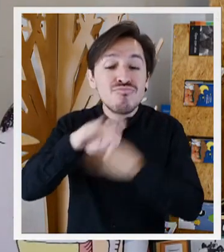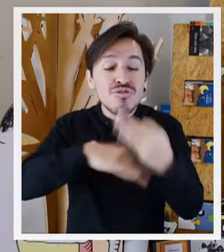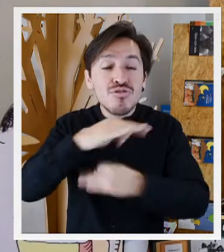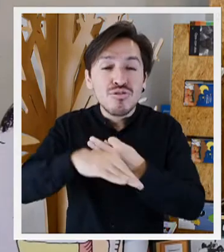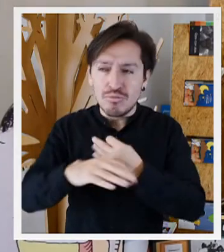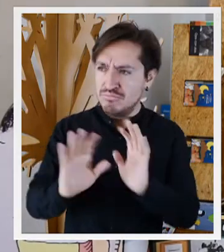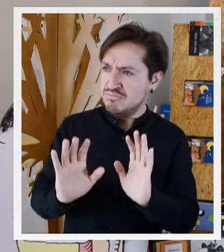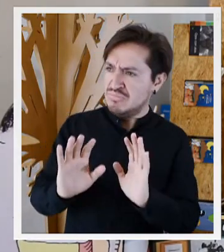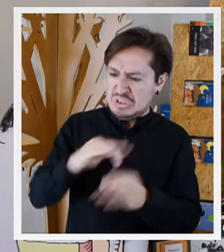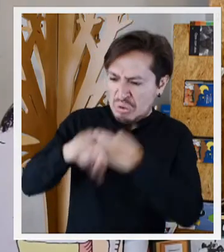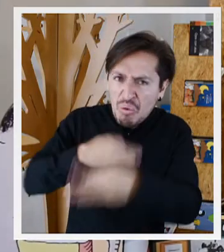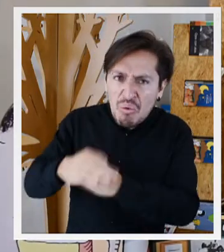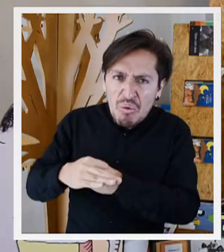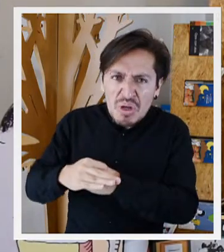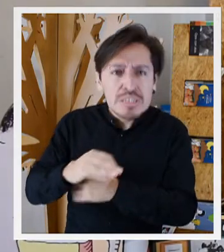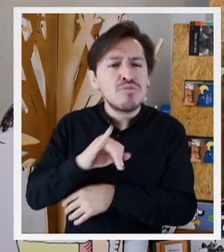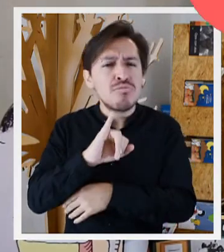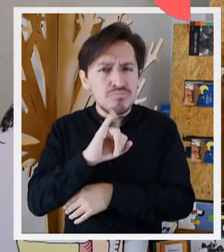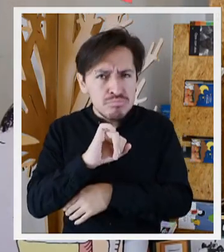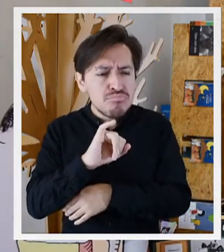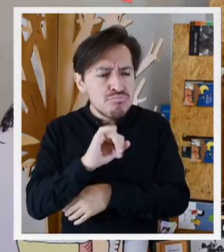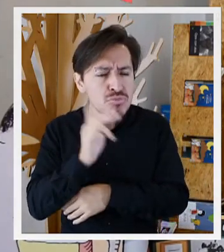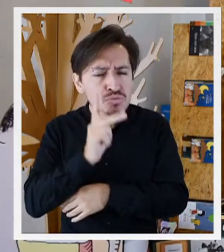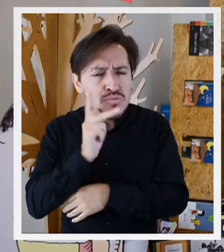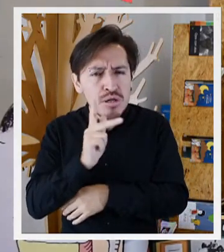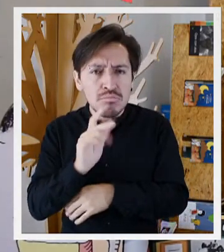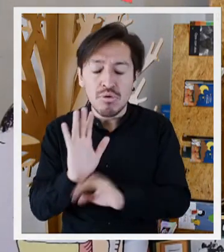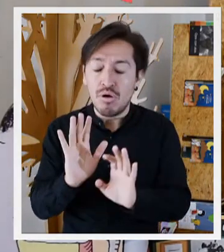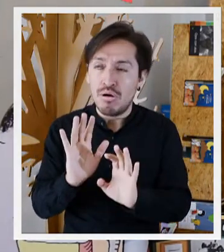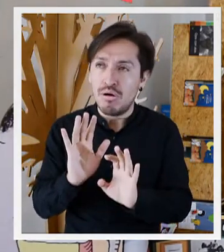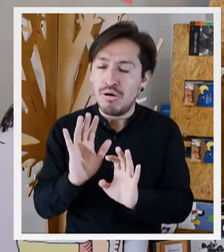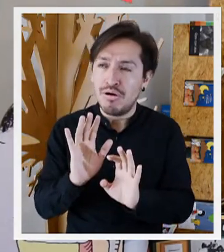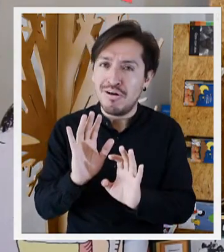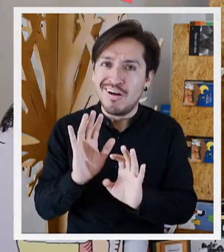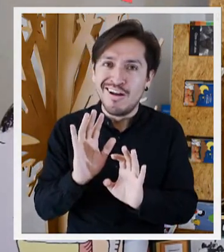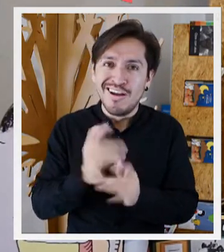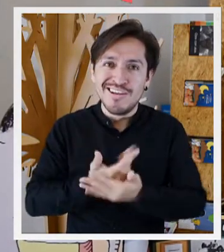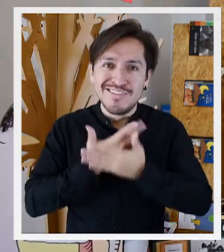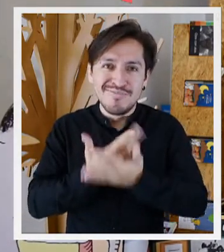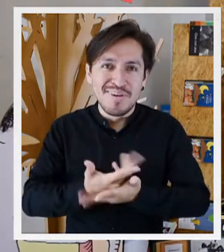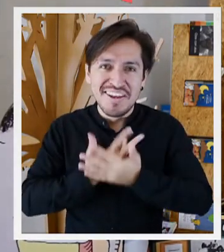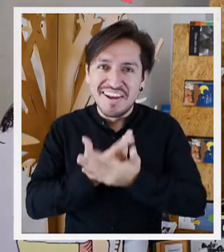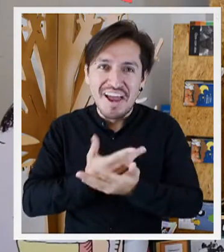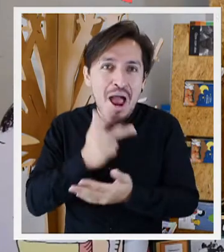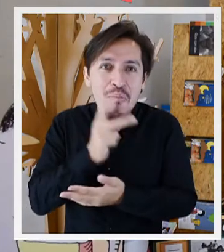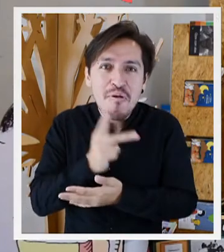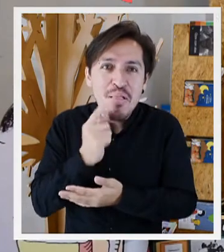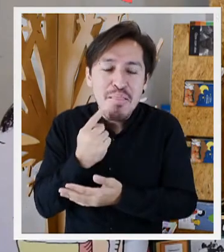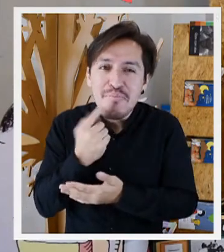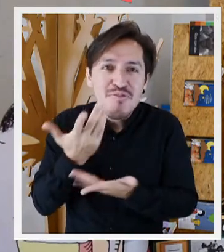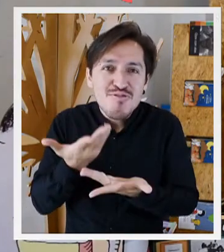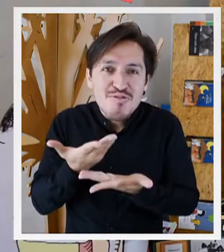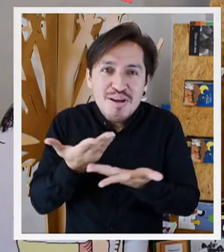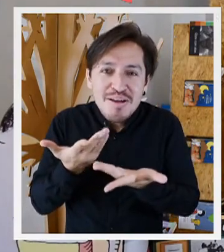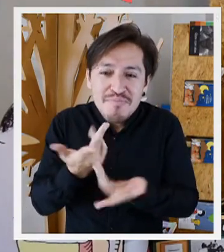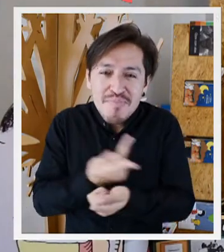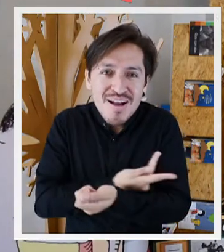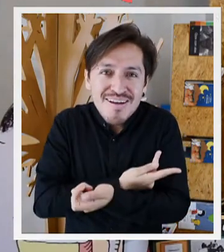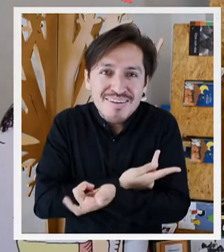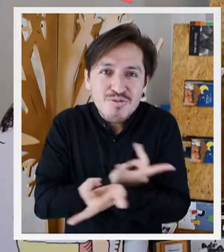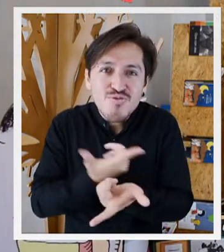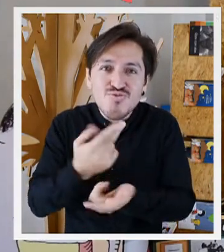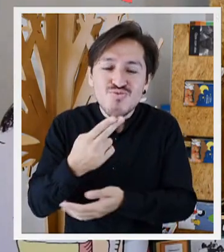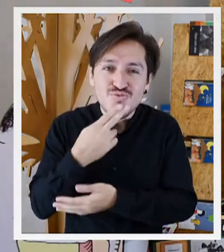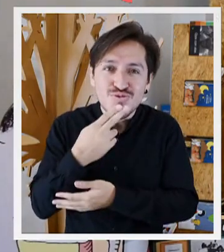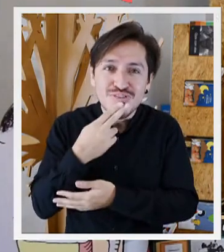elixir del todo. ¡Del todo! ¡Así es! ¡Pruébalo! ¡Ah! No podía esperar a probar lo que